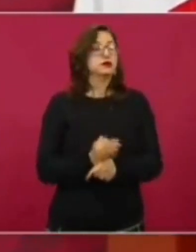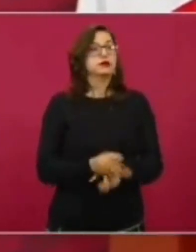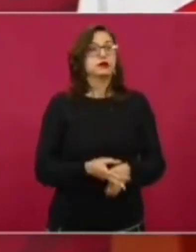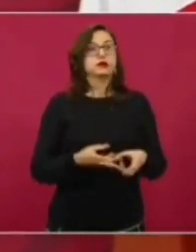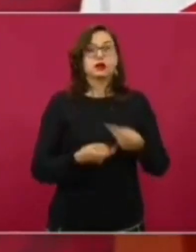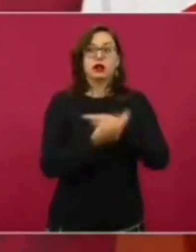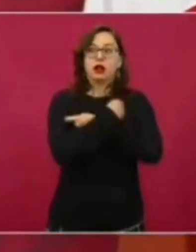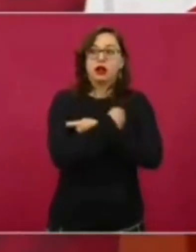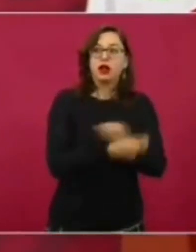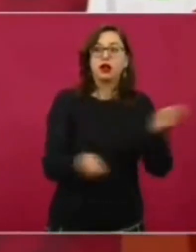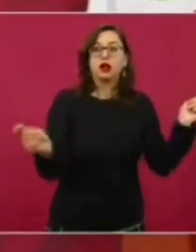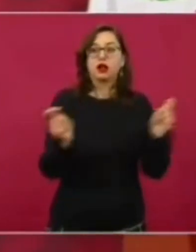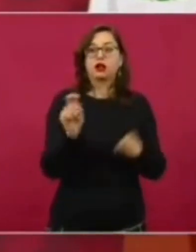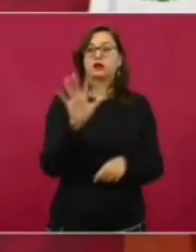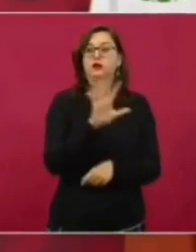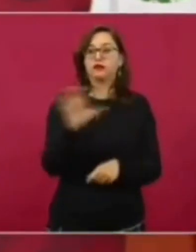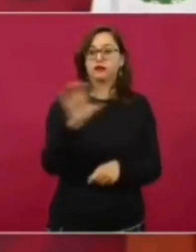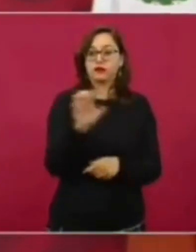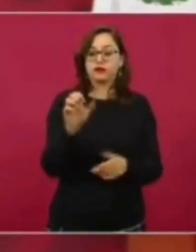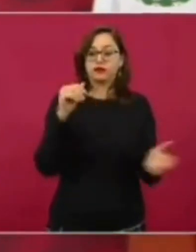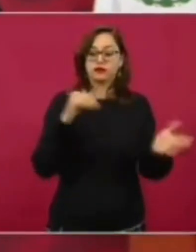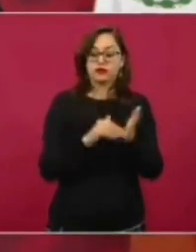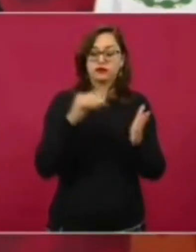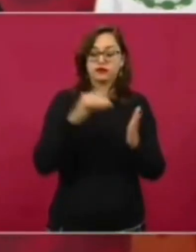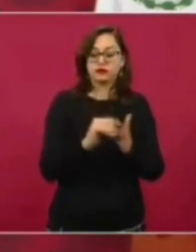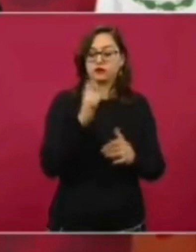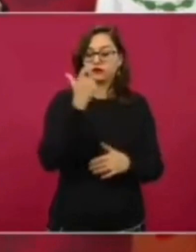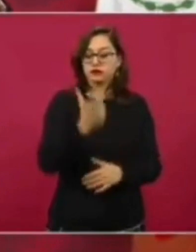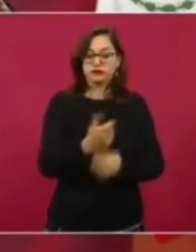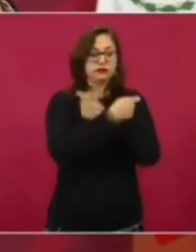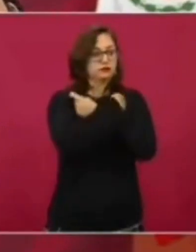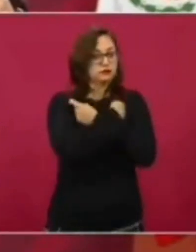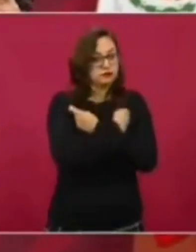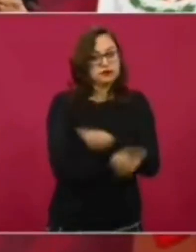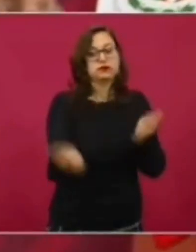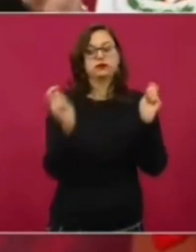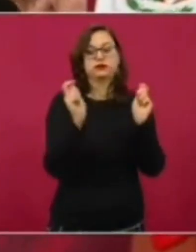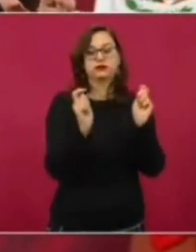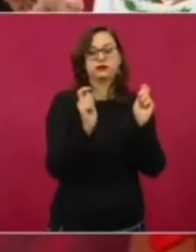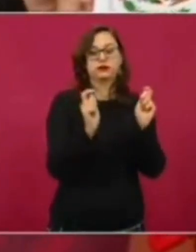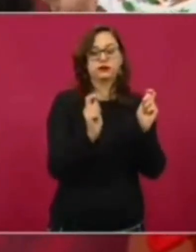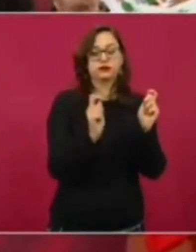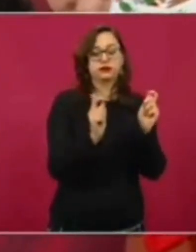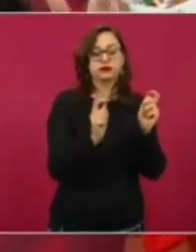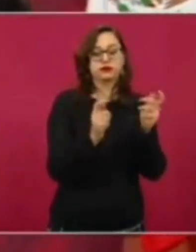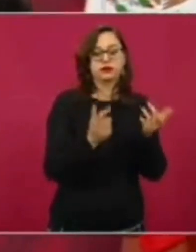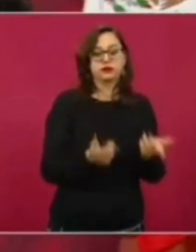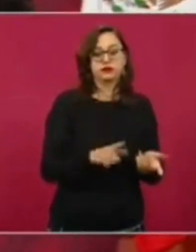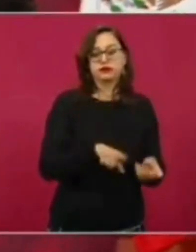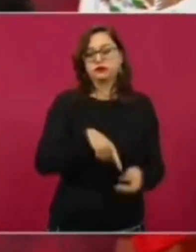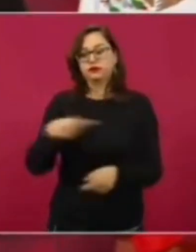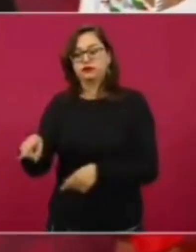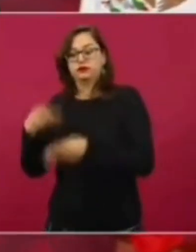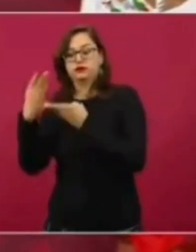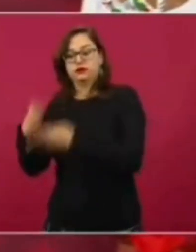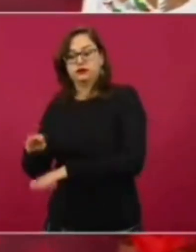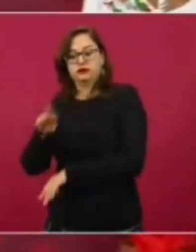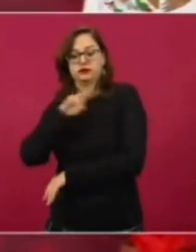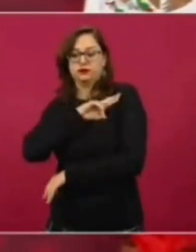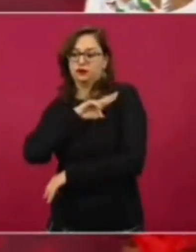por el Banco del Bienestar, ya no vamos a dispersar con la banca privada,